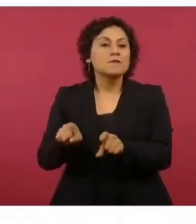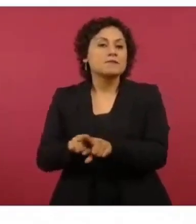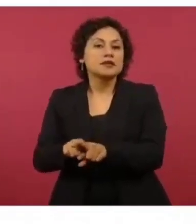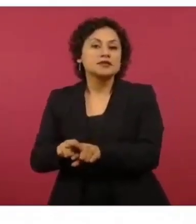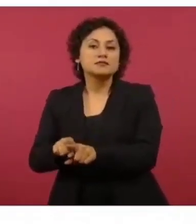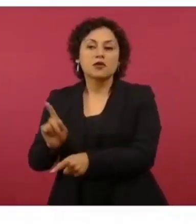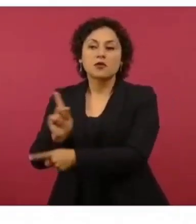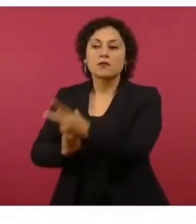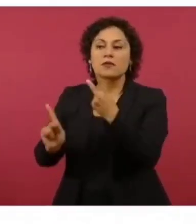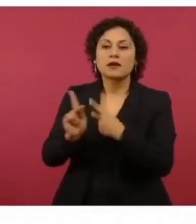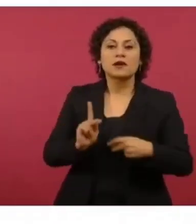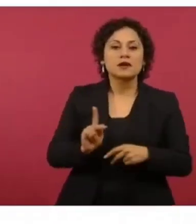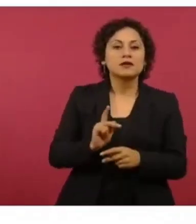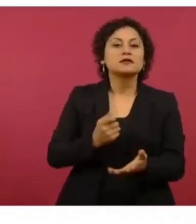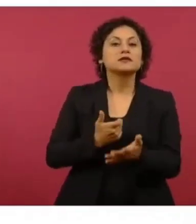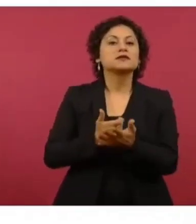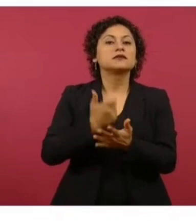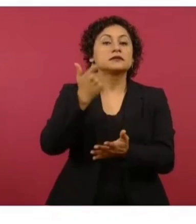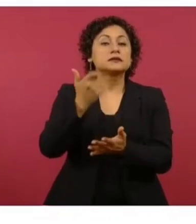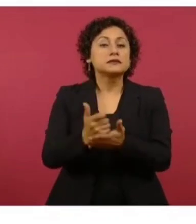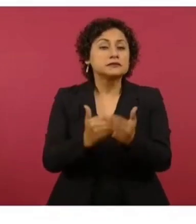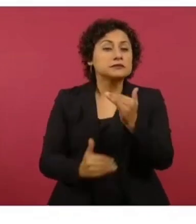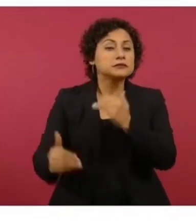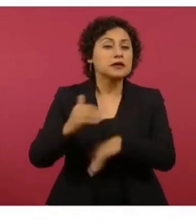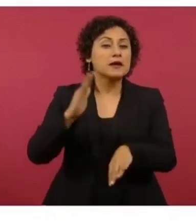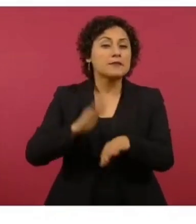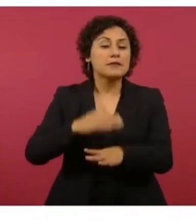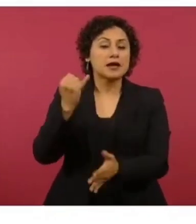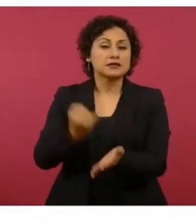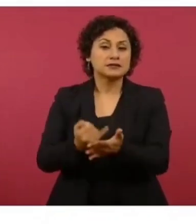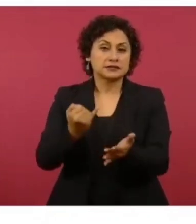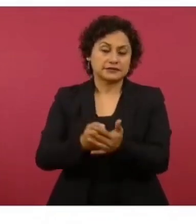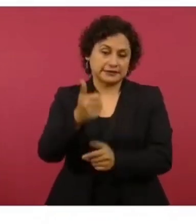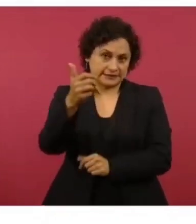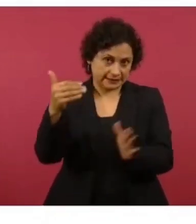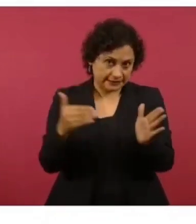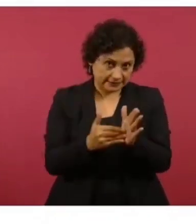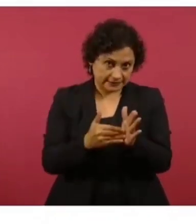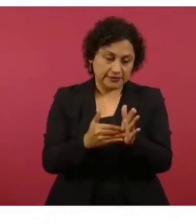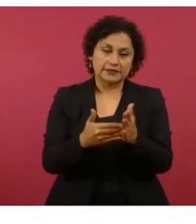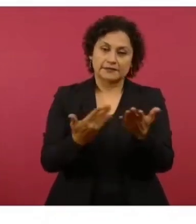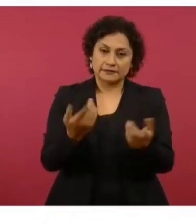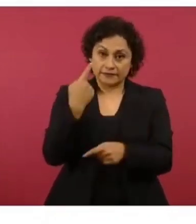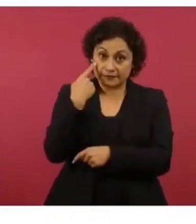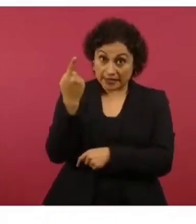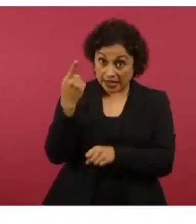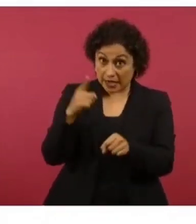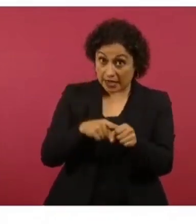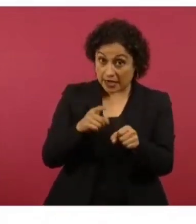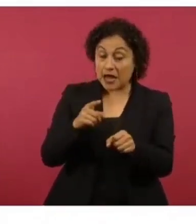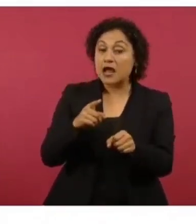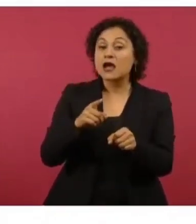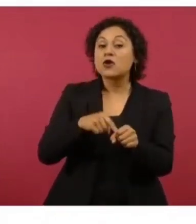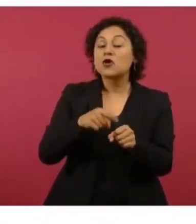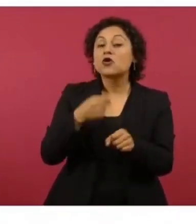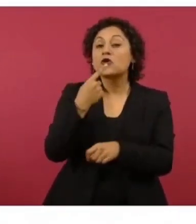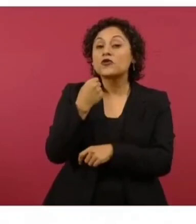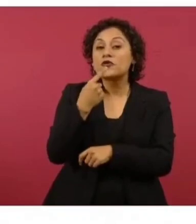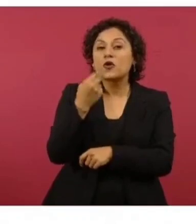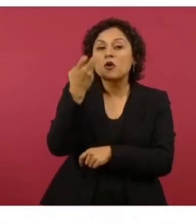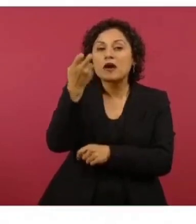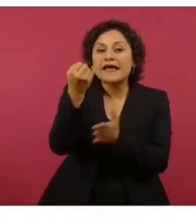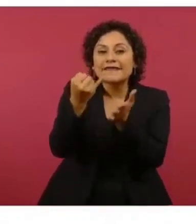6.079 millones de pesos. Esto en rojo son solamente intereses. Dato